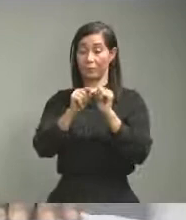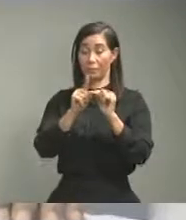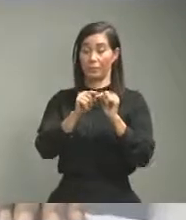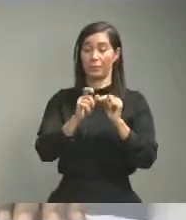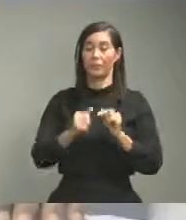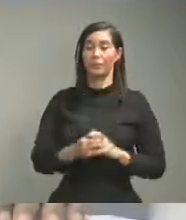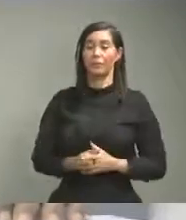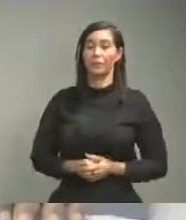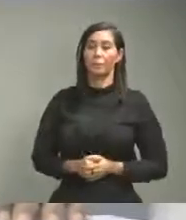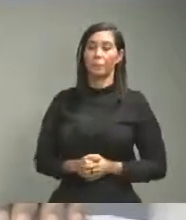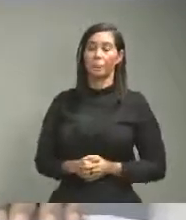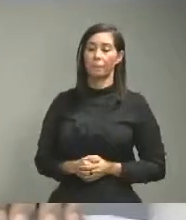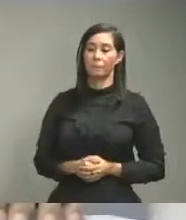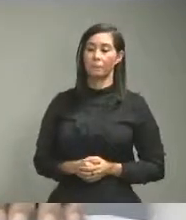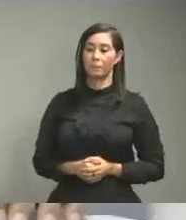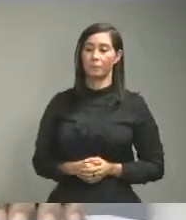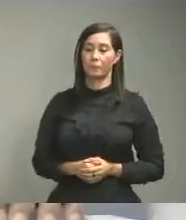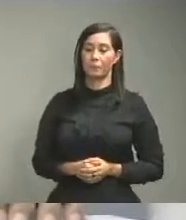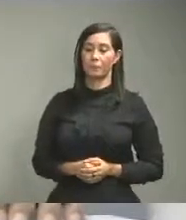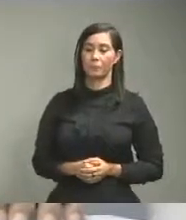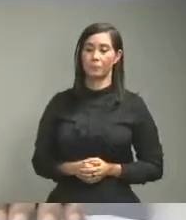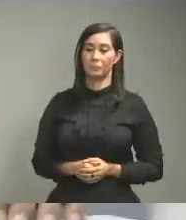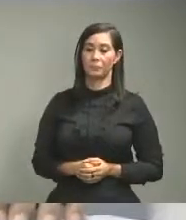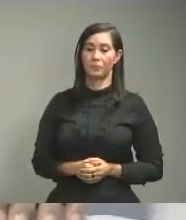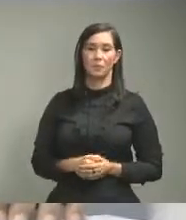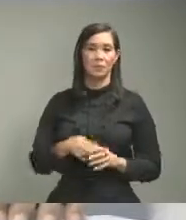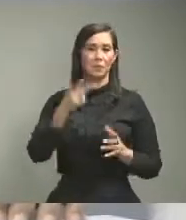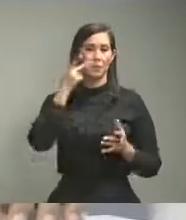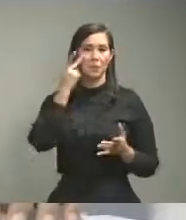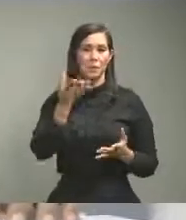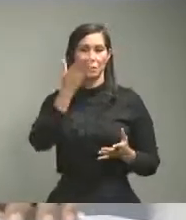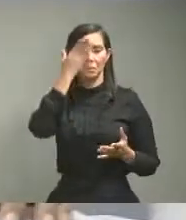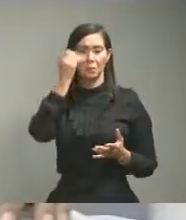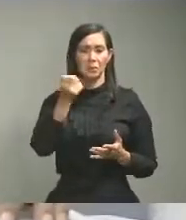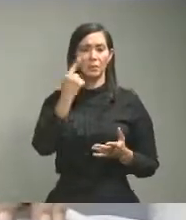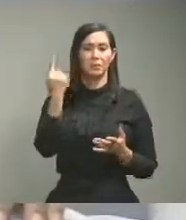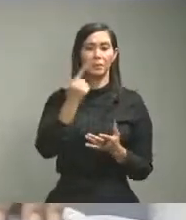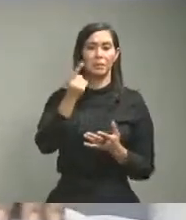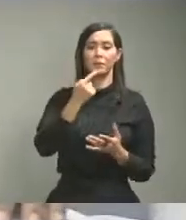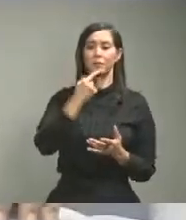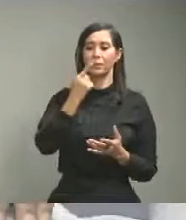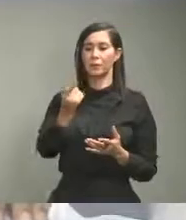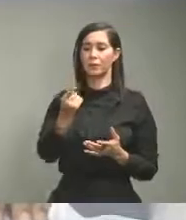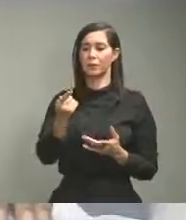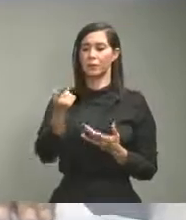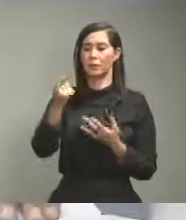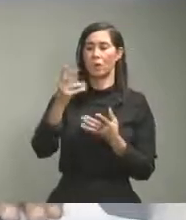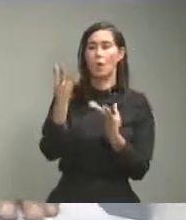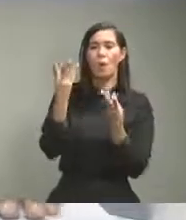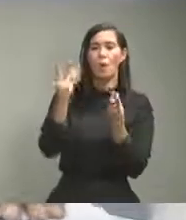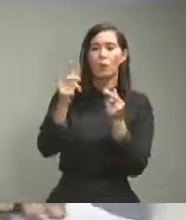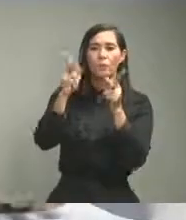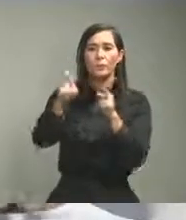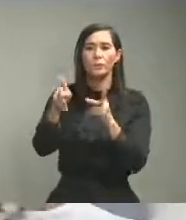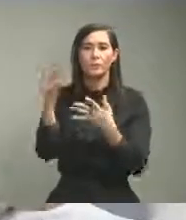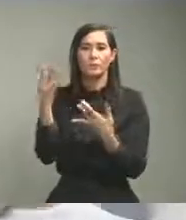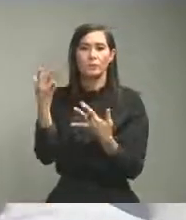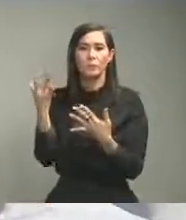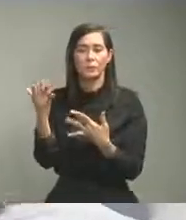que no veíamos una utilidad propiamente en ese sentido y si veíamos